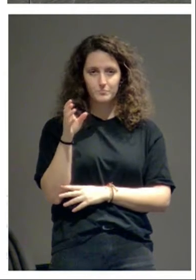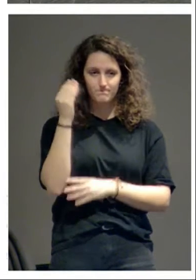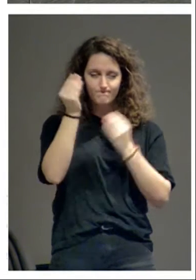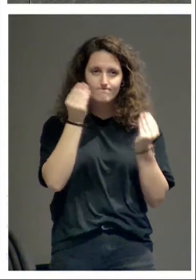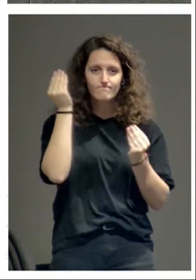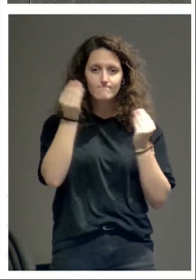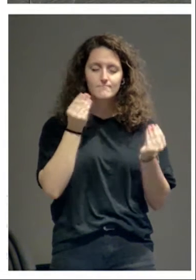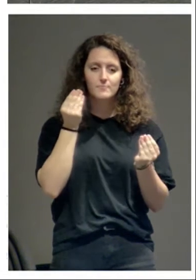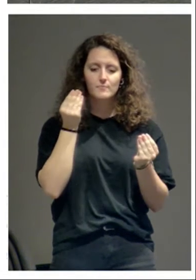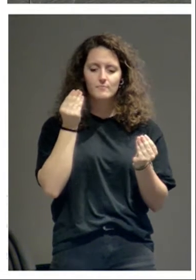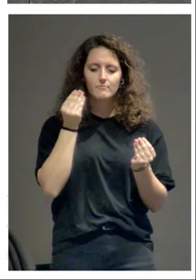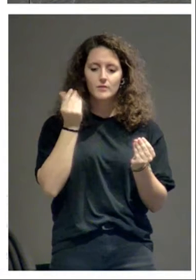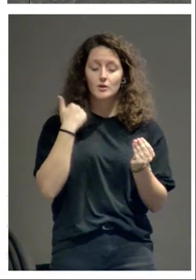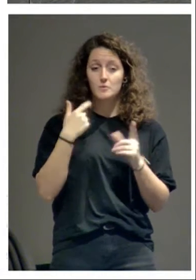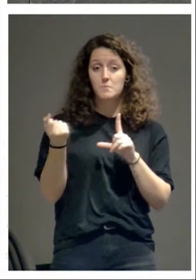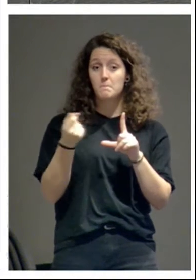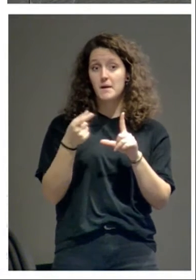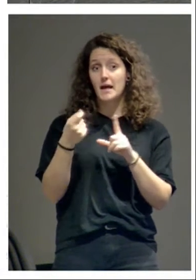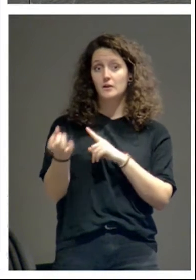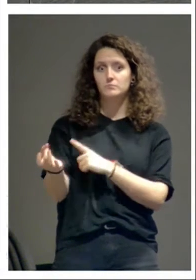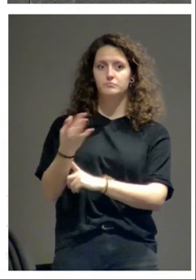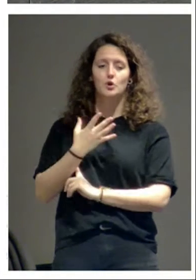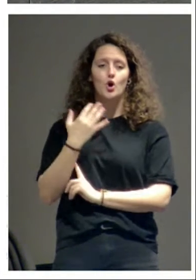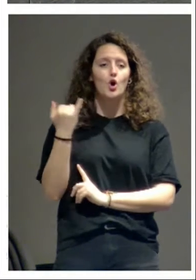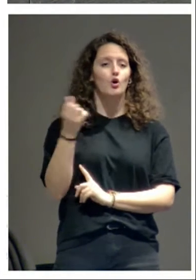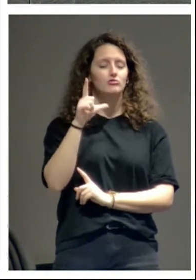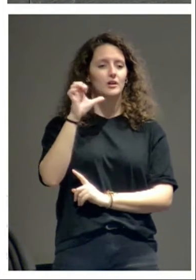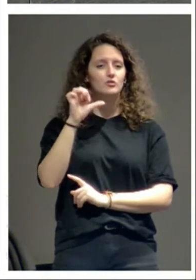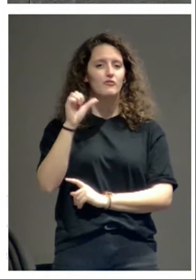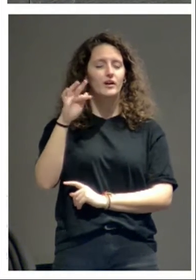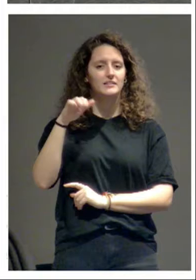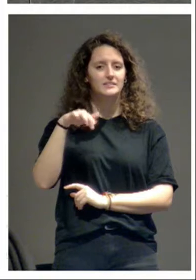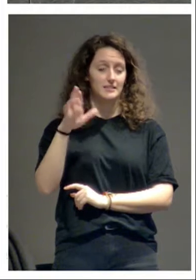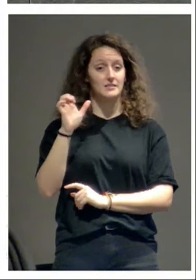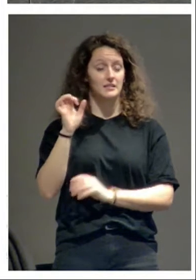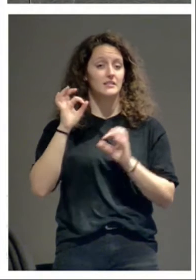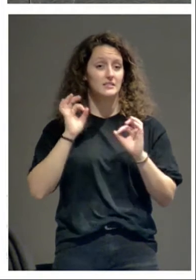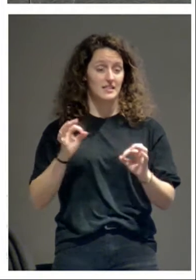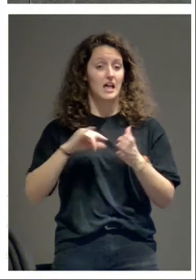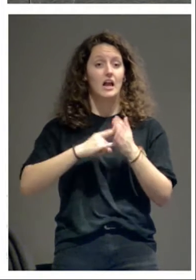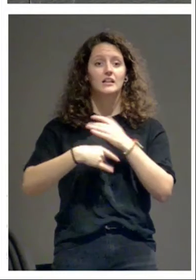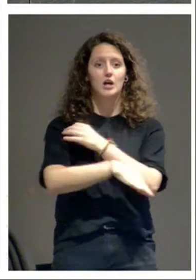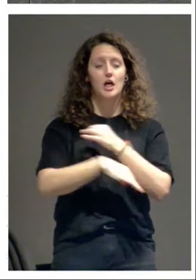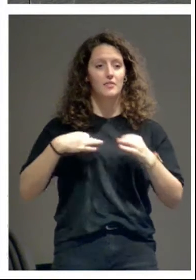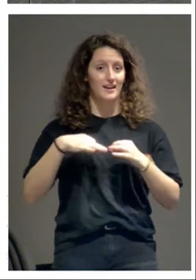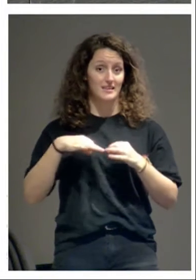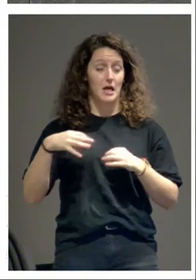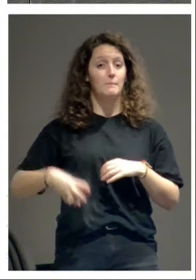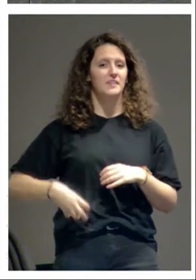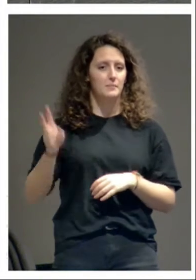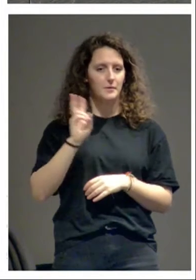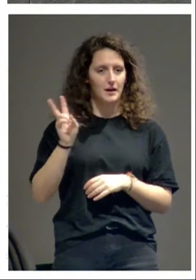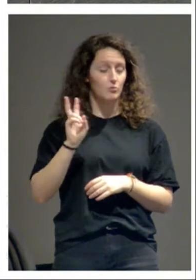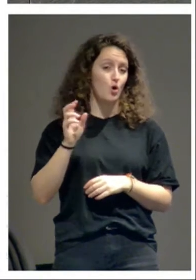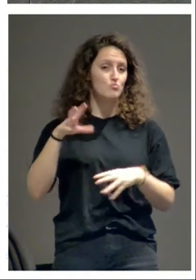recibí un correo de José Luis Franchet, que es arquitecto de la institución Príncipe de Viana, que están restaurando el Monasterio